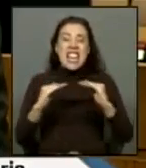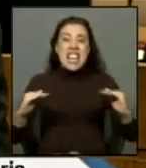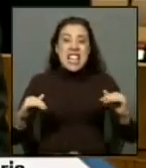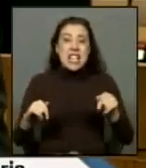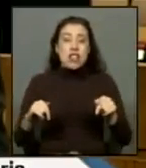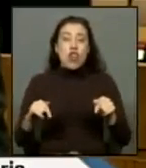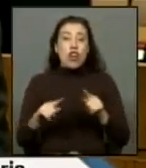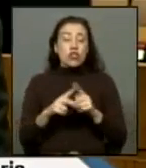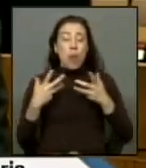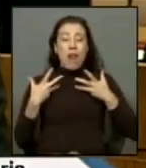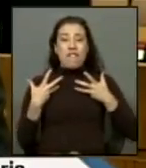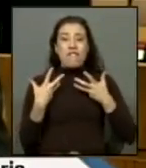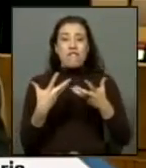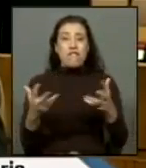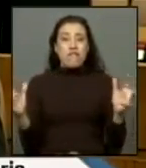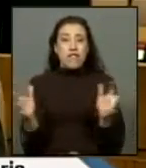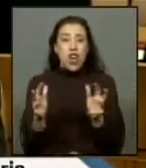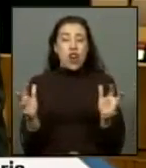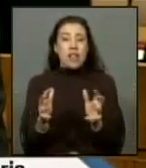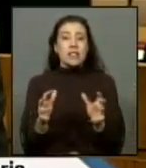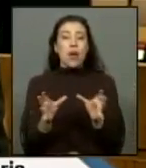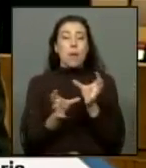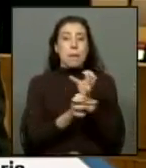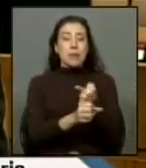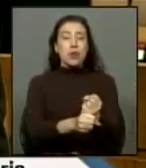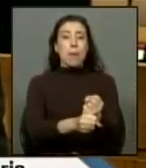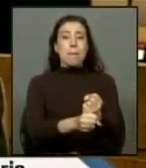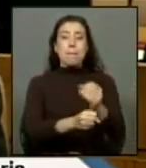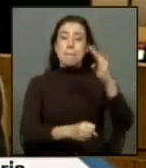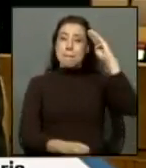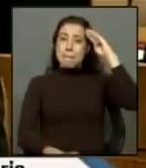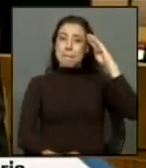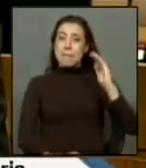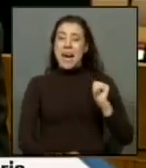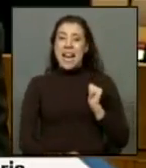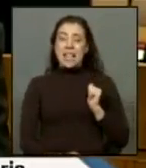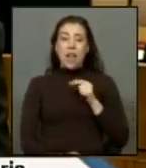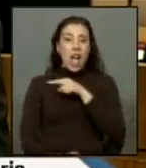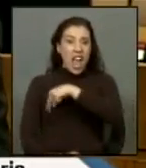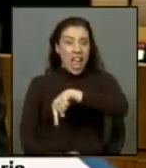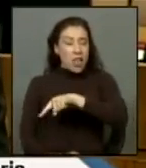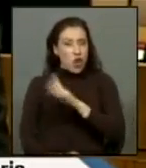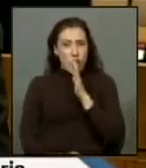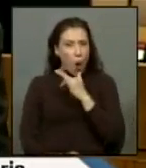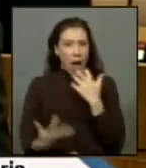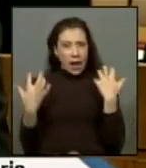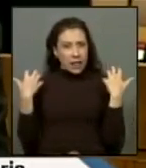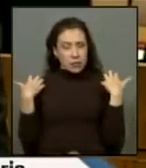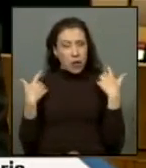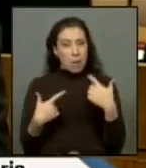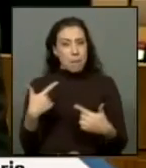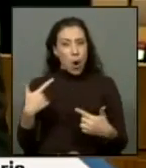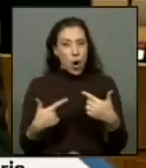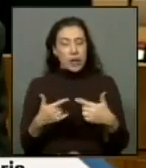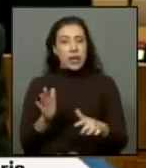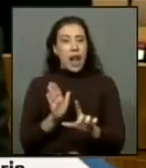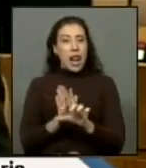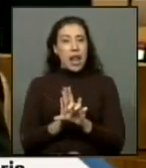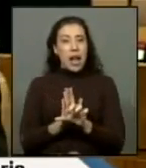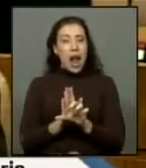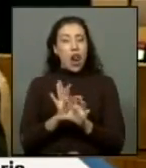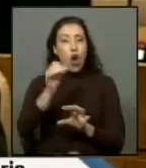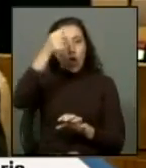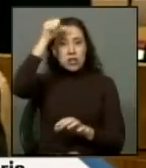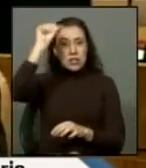víctimas de la violencia y de la represión militar bajo las protestas ellos no tienen acaso una responsabilidad política legal o incluso